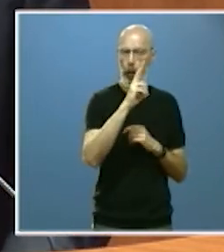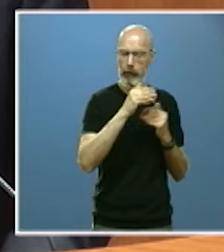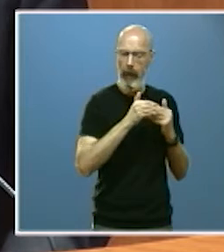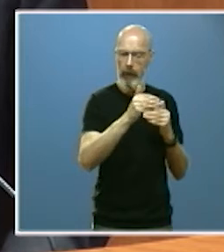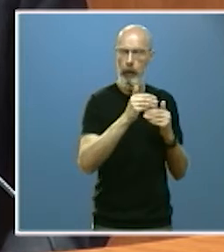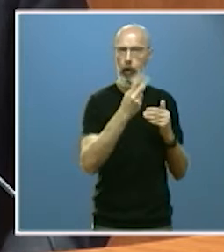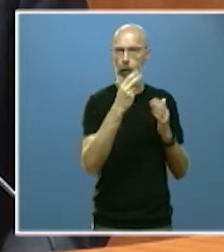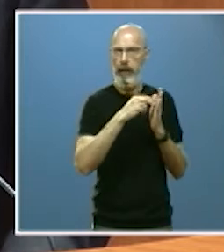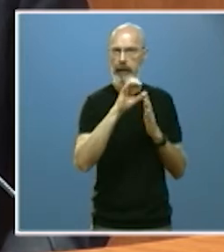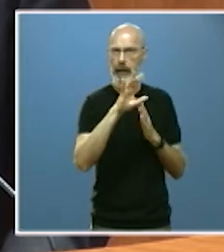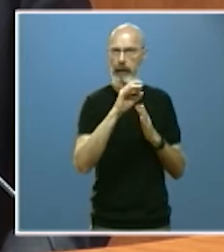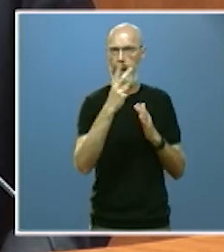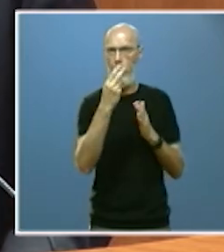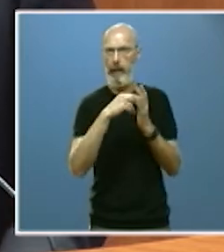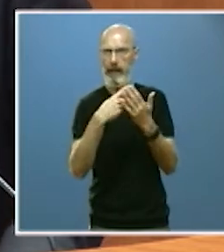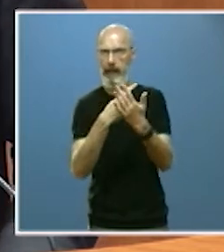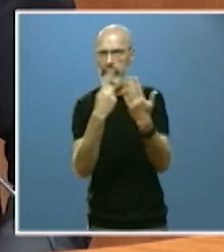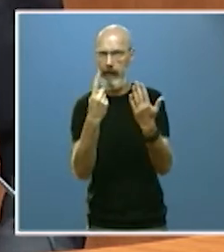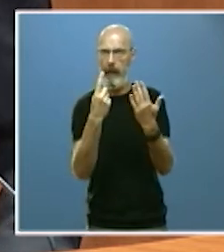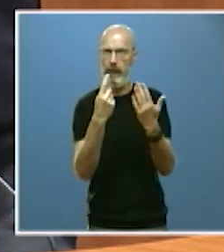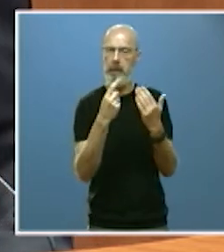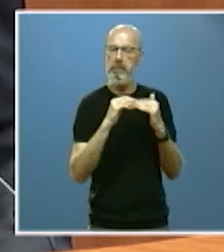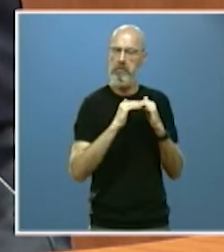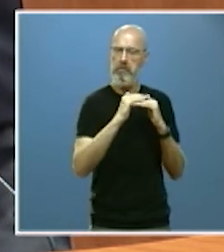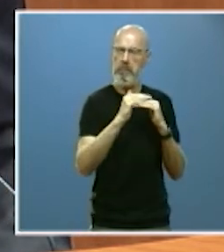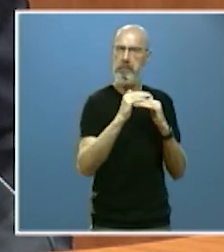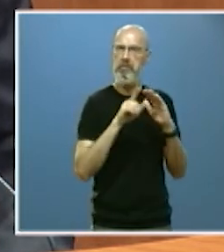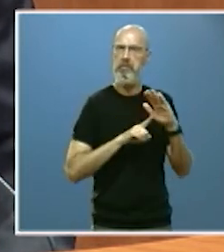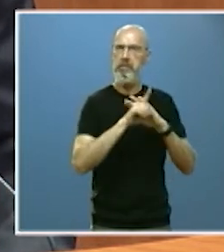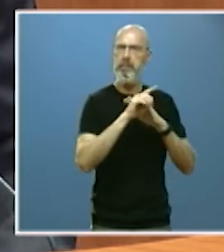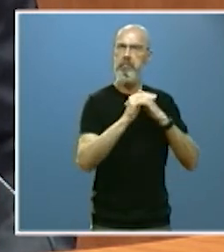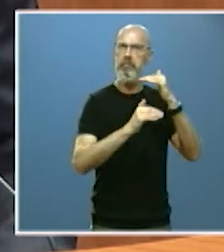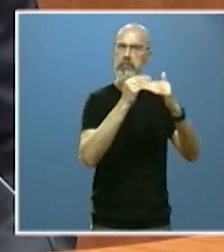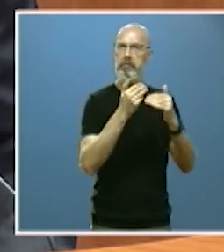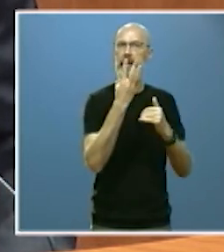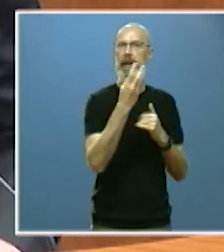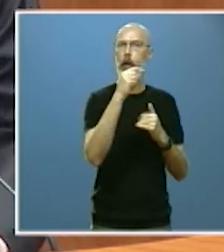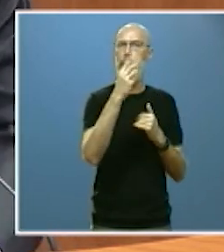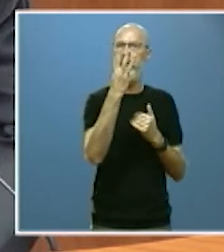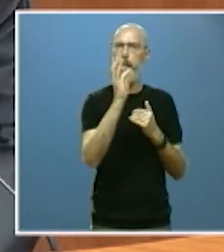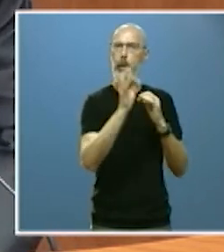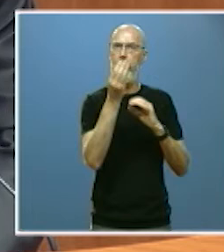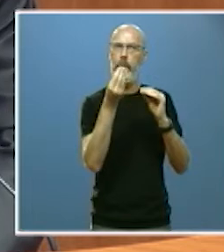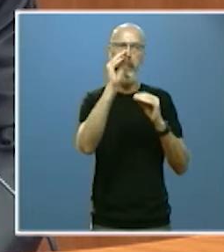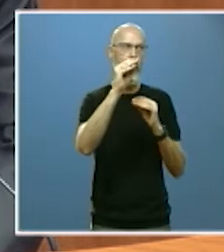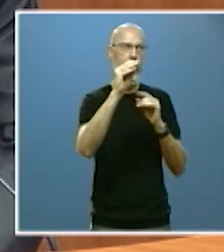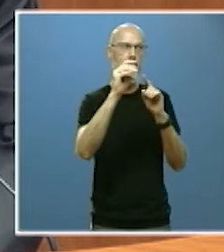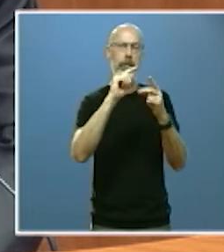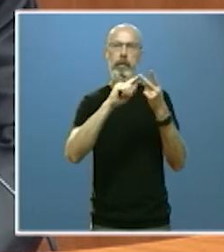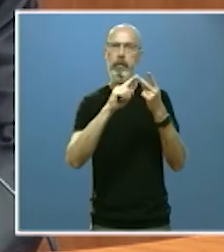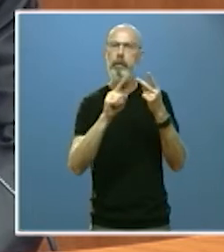2015 y 2016, ambos creciendo al 3,3%. Y un 2017,